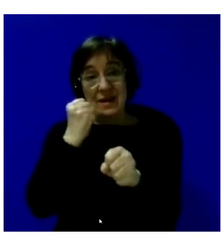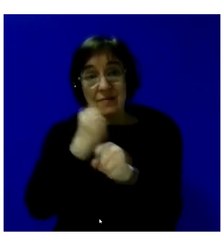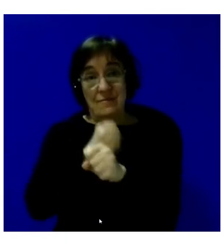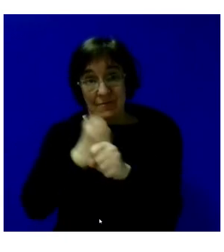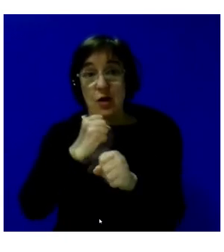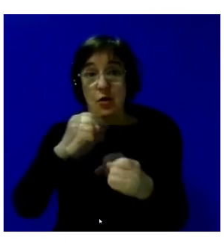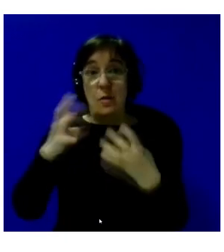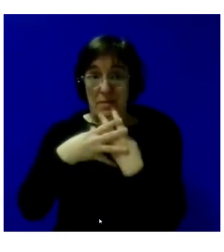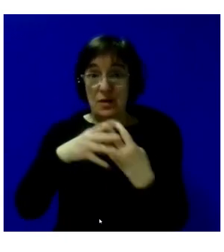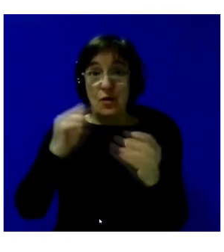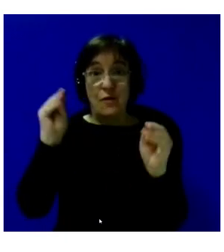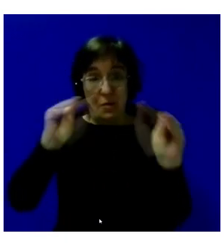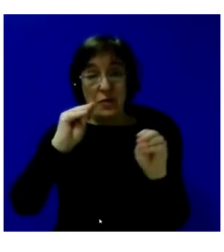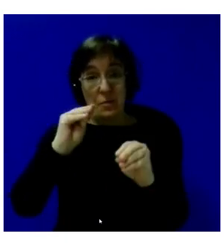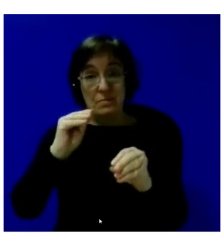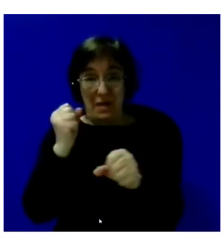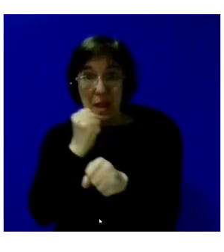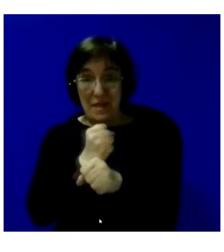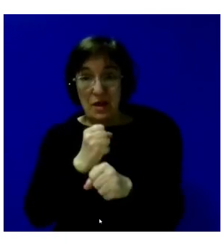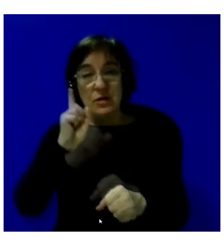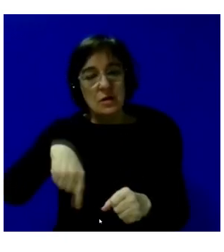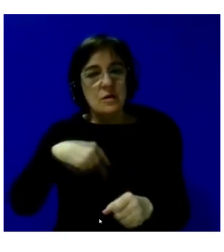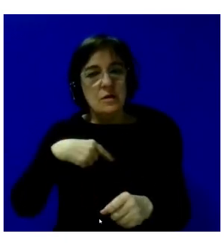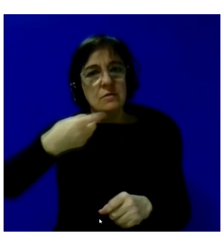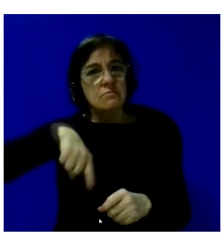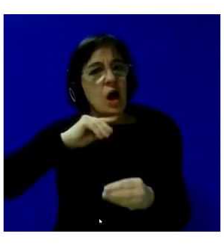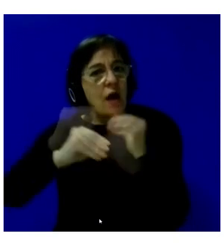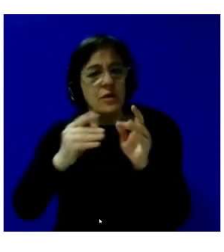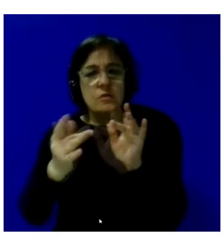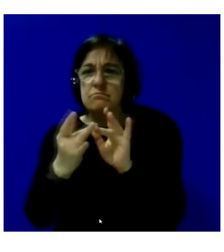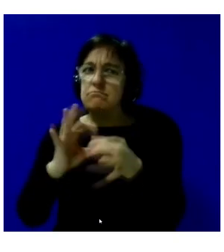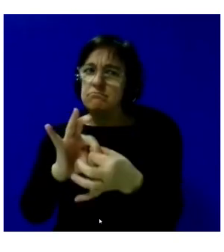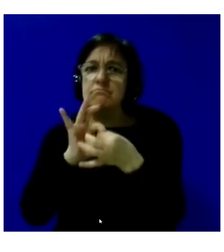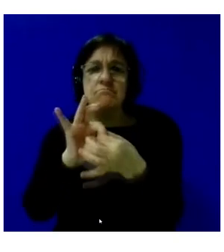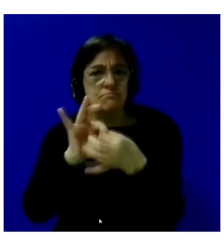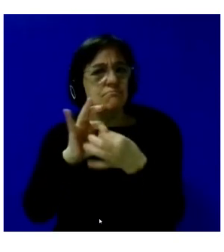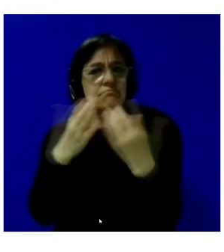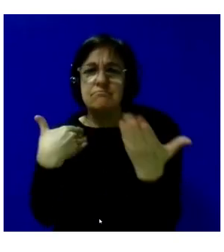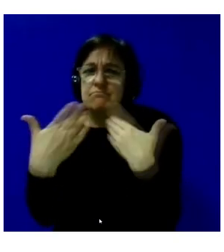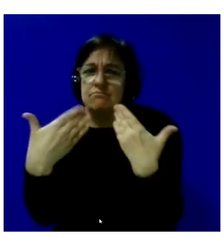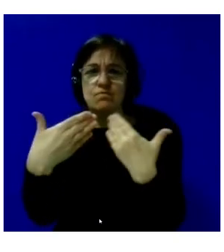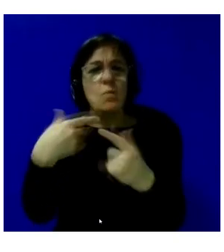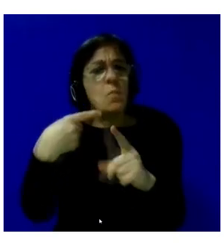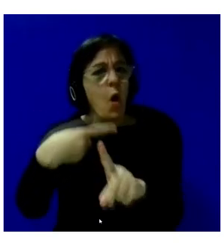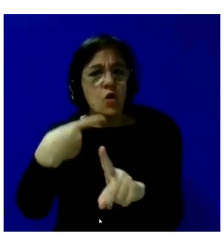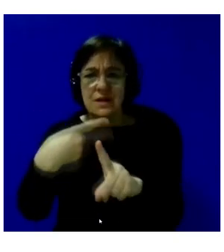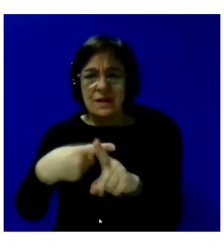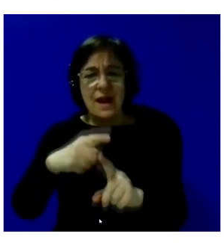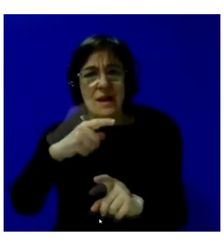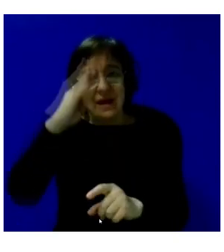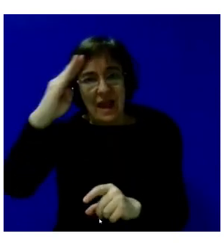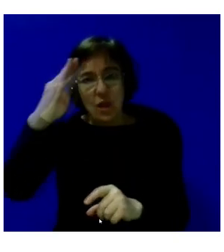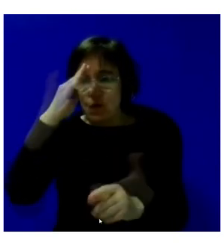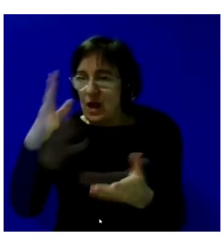para el empleo, con el que hemos realmente establecido una relación muy fructífera. Y saludaros a